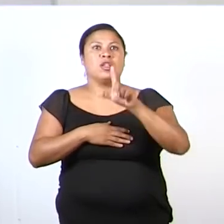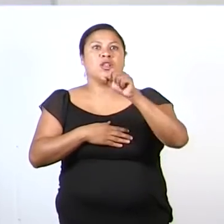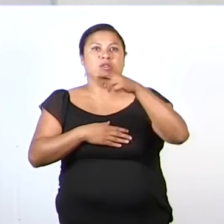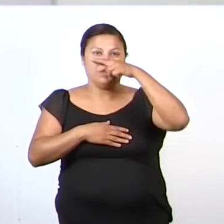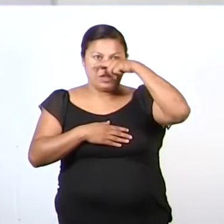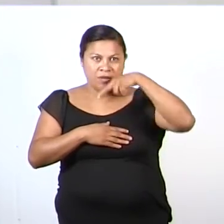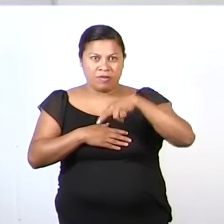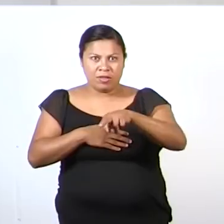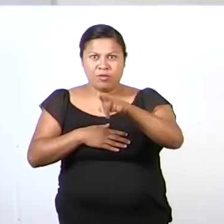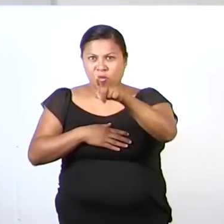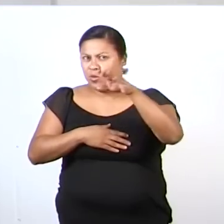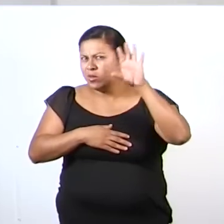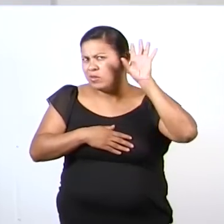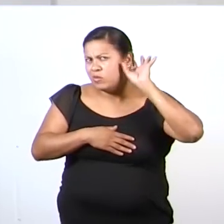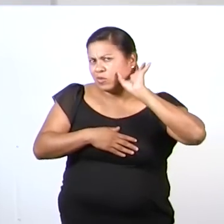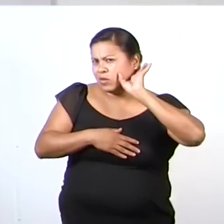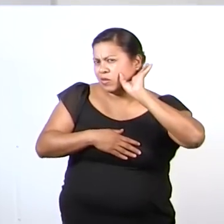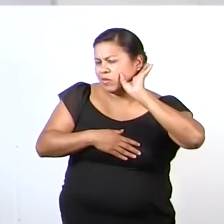¿La has escuchado?